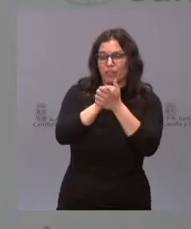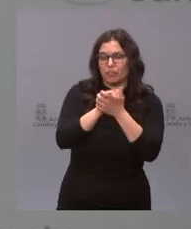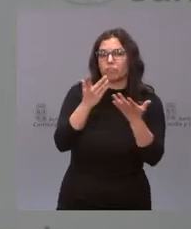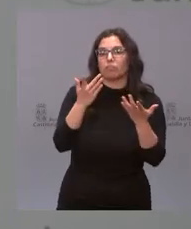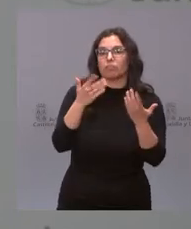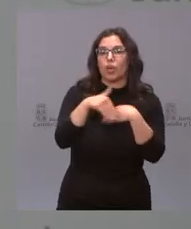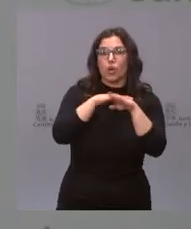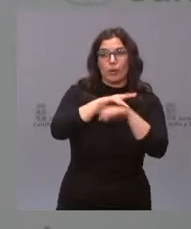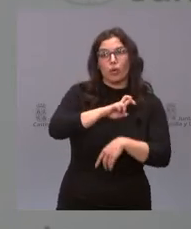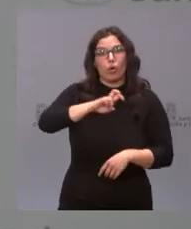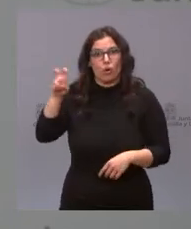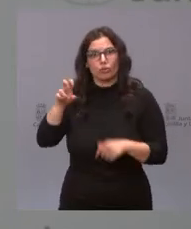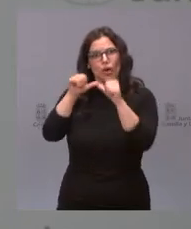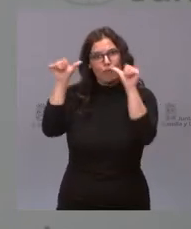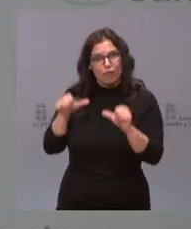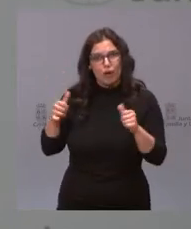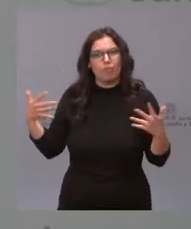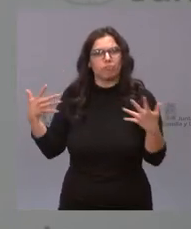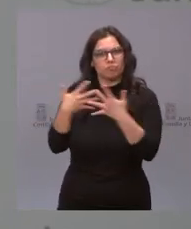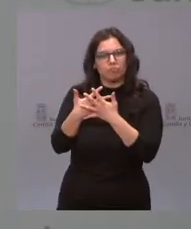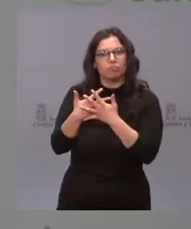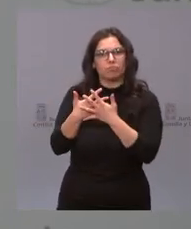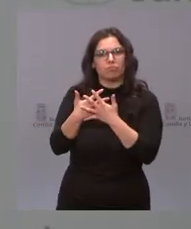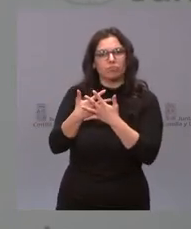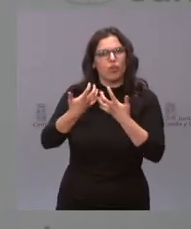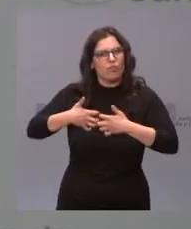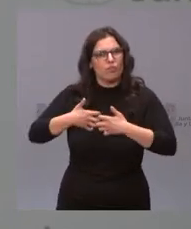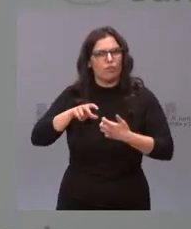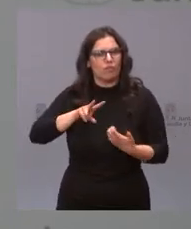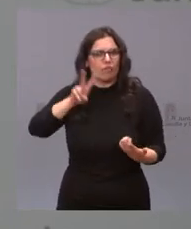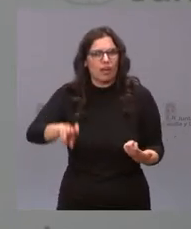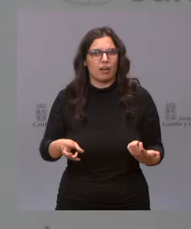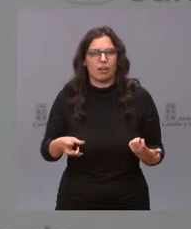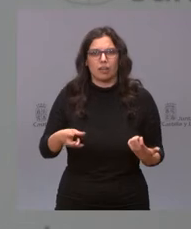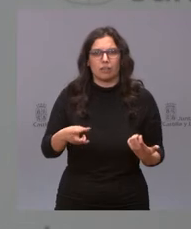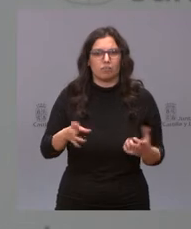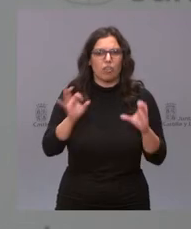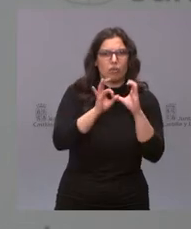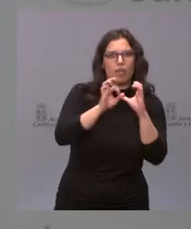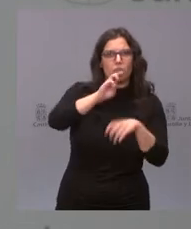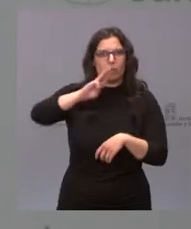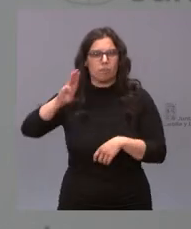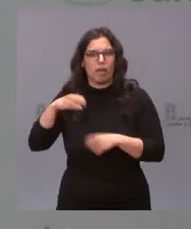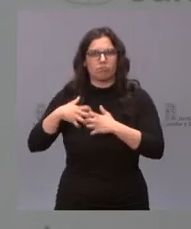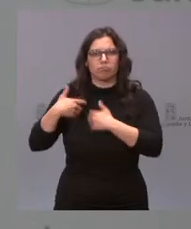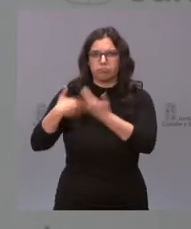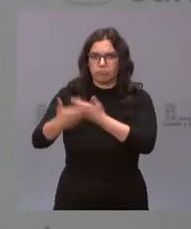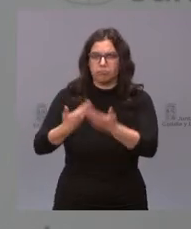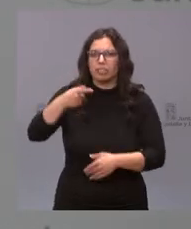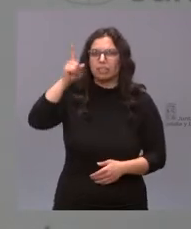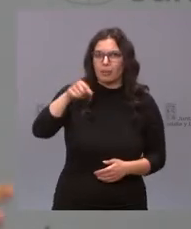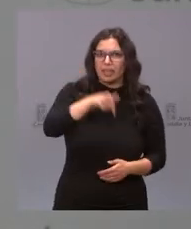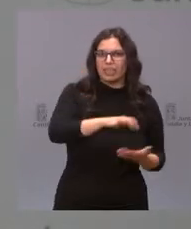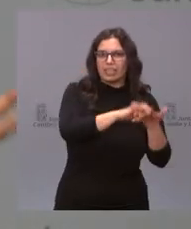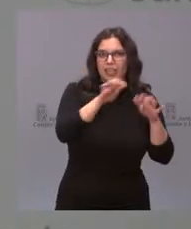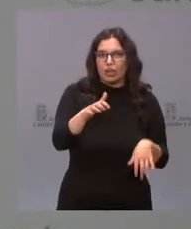esta fórmula funciona, esta fórmula de gobiernos de coalición entre Ciudadanos y el Partido Popular también funciona en Castilla y